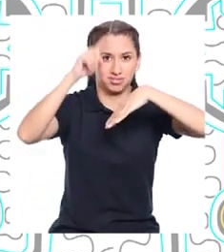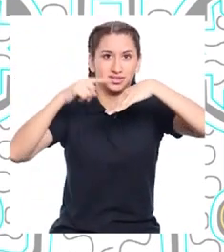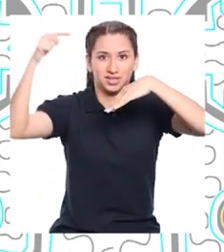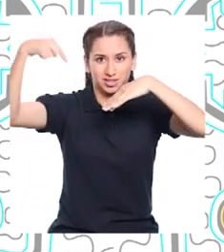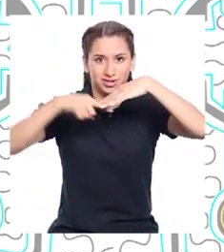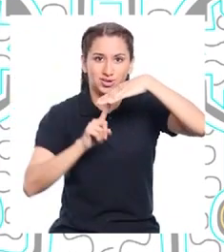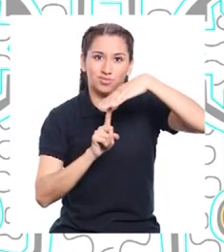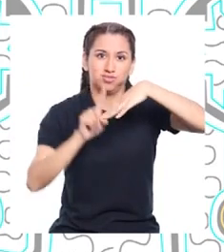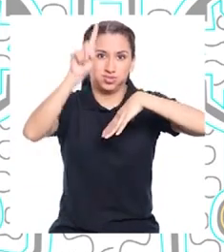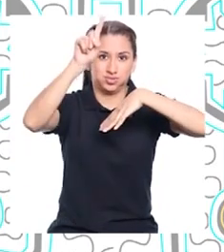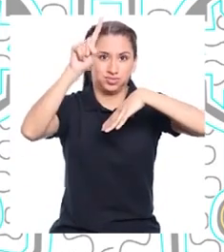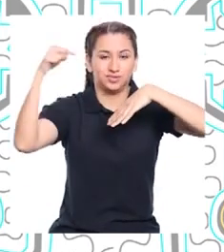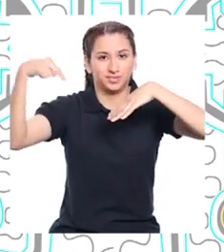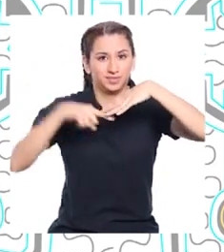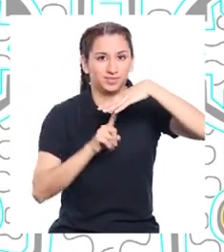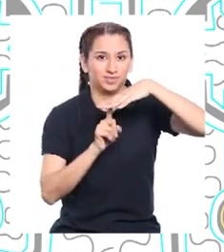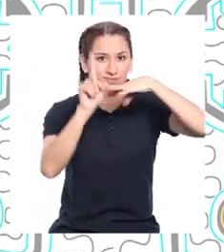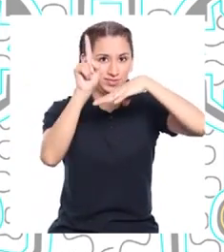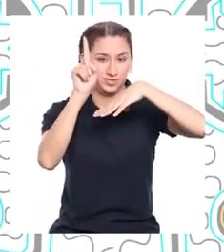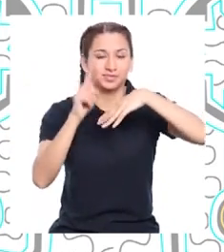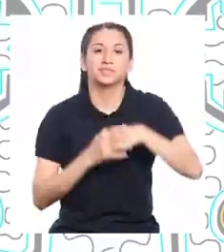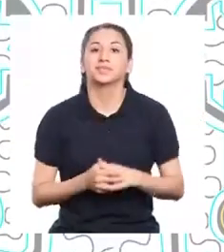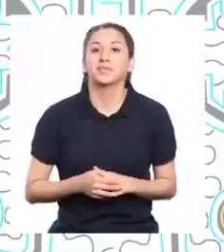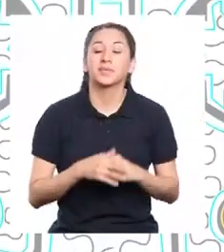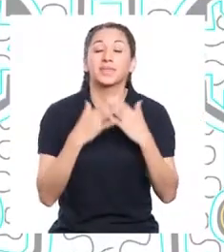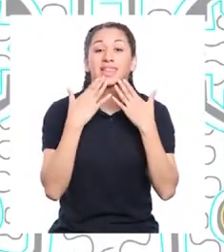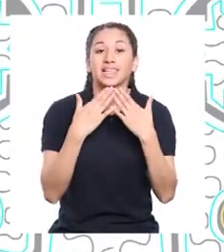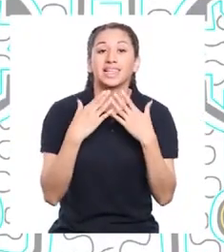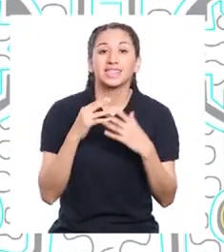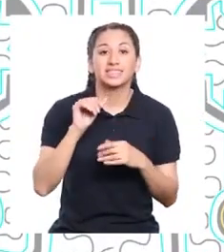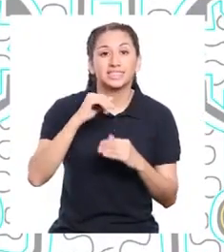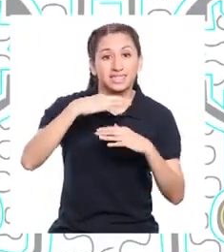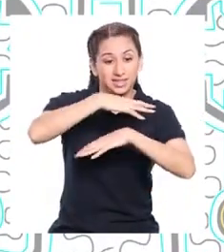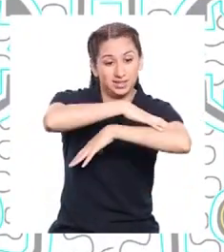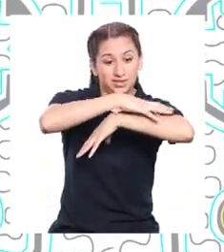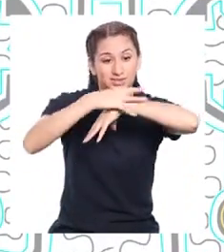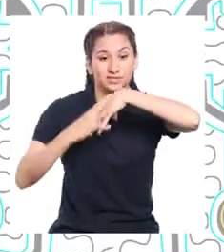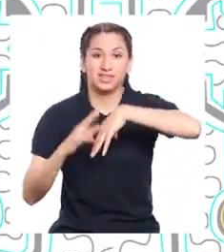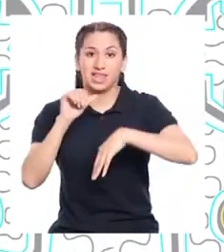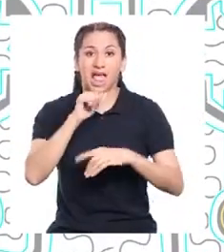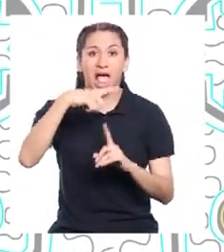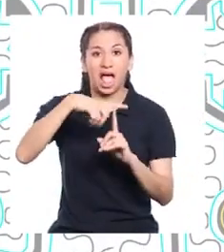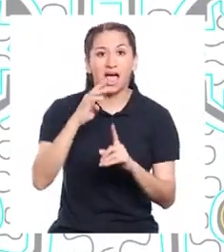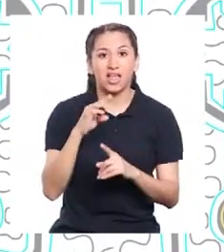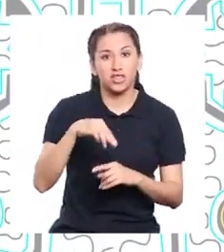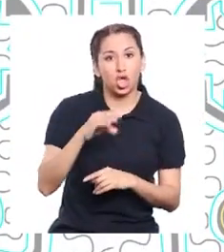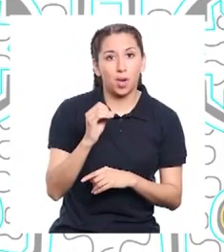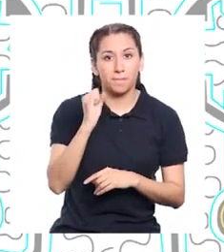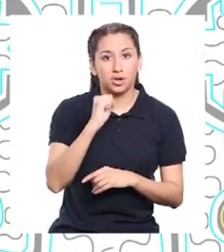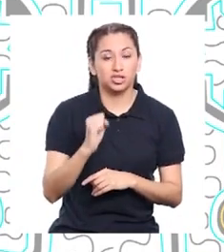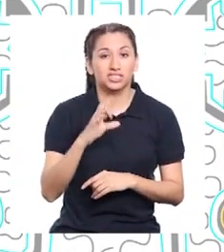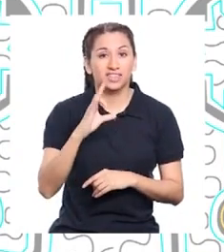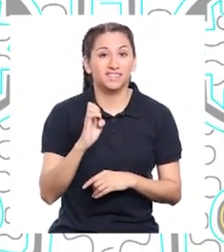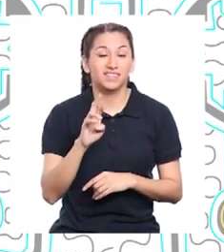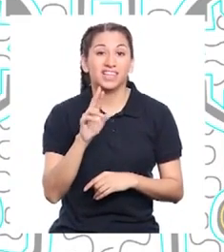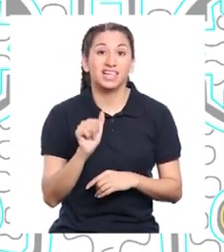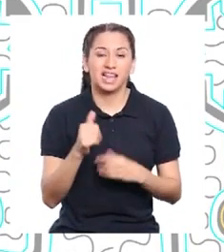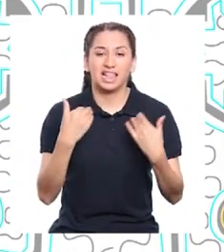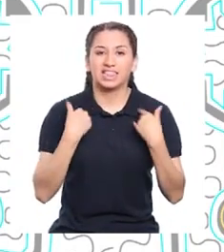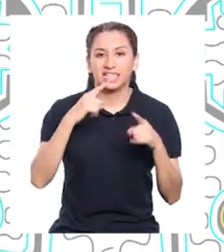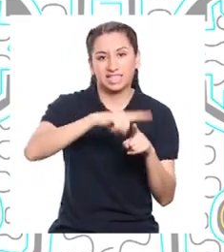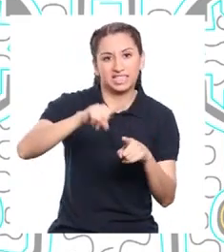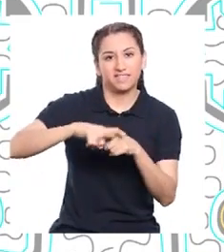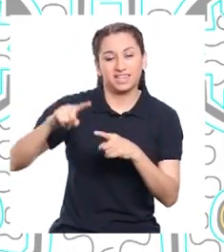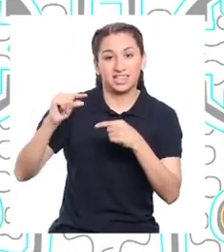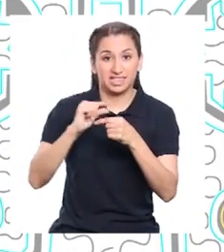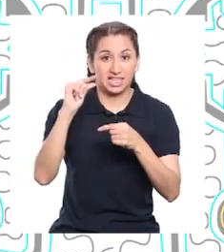reflejada y expulsada al espacio exterior. La atmósfera está compuesta por diferentes gases, entre